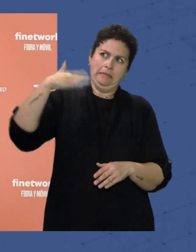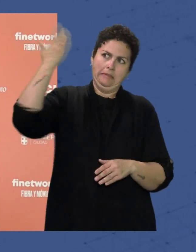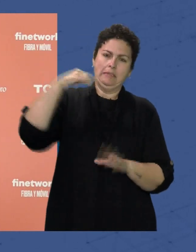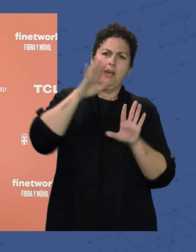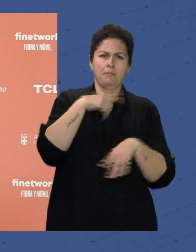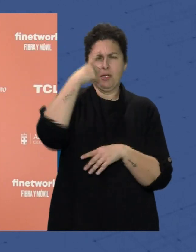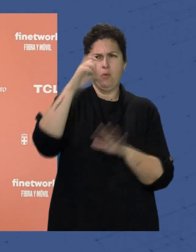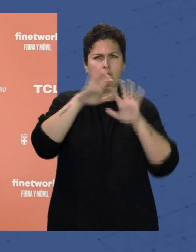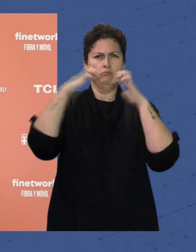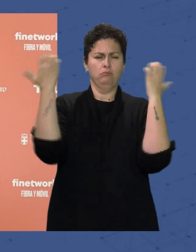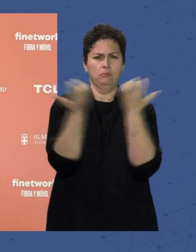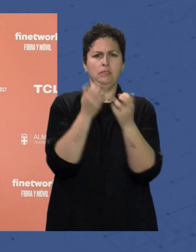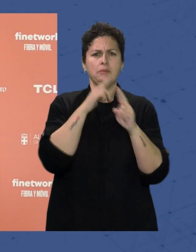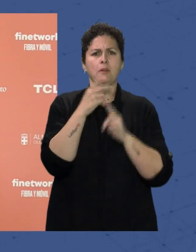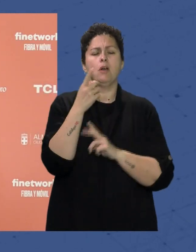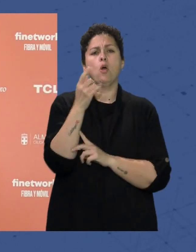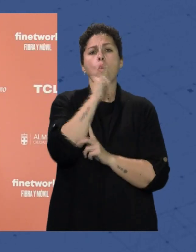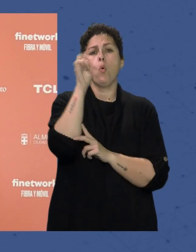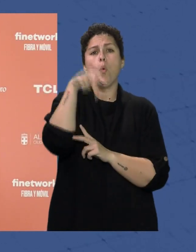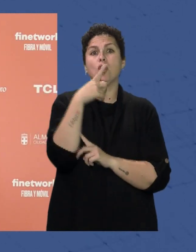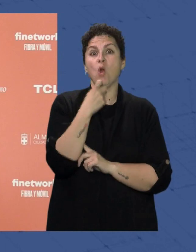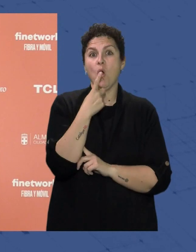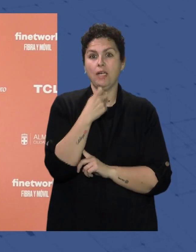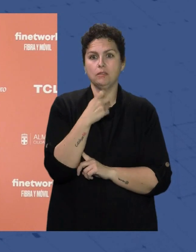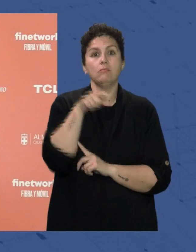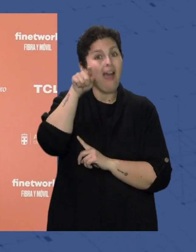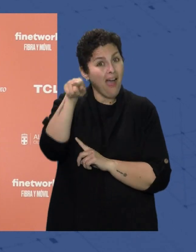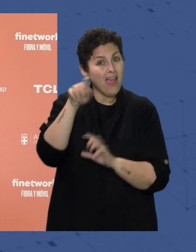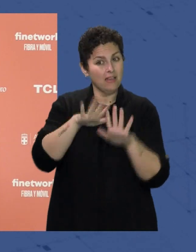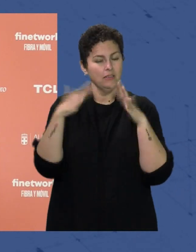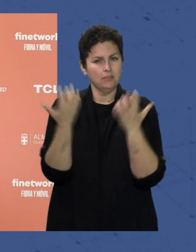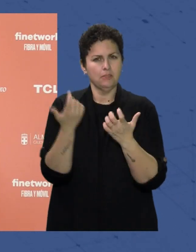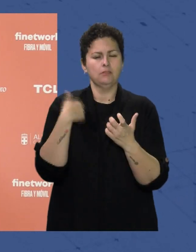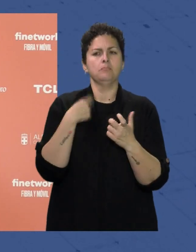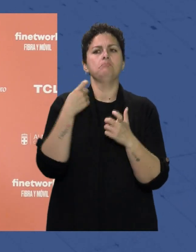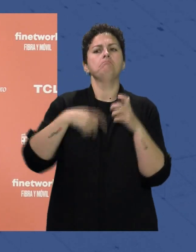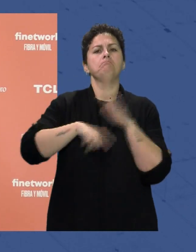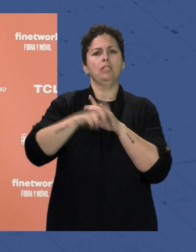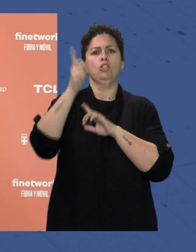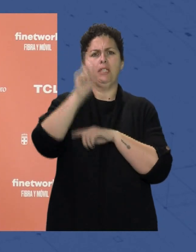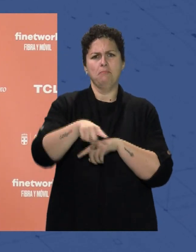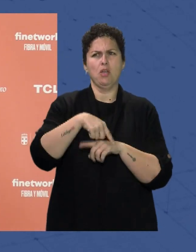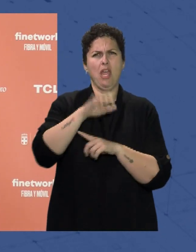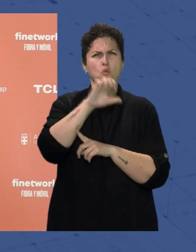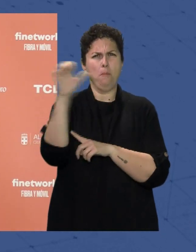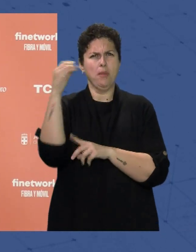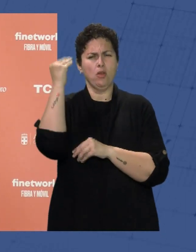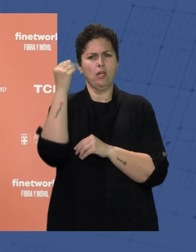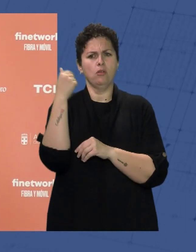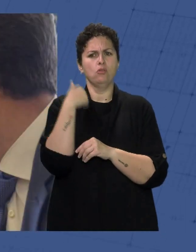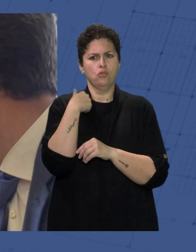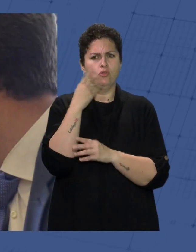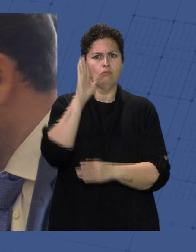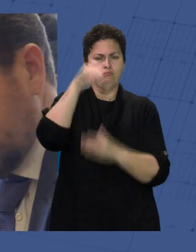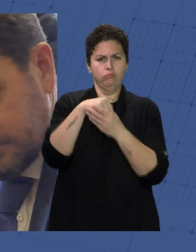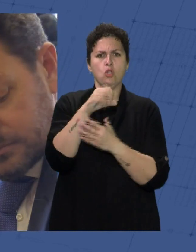El Juan Rojas Pues ahí jugamos un partido De clasificación También para un europeo Y yo era jugador De la Sub-21